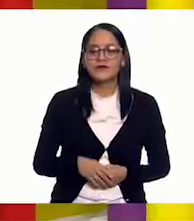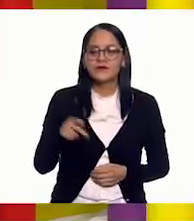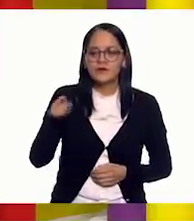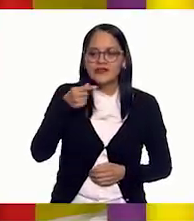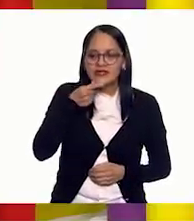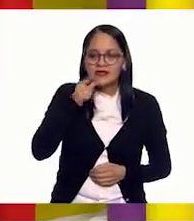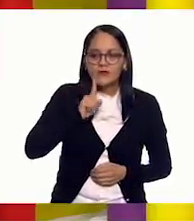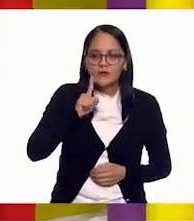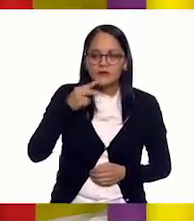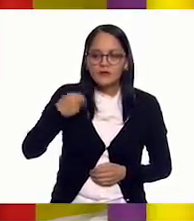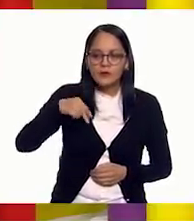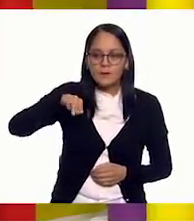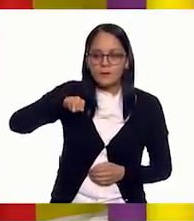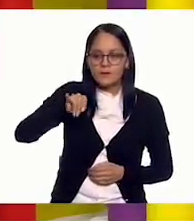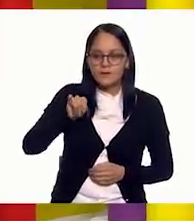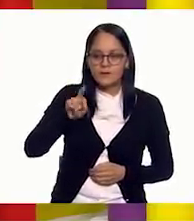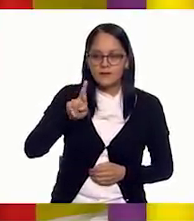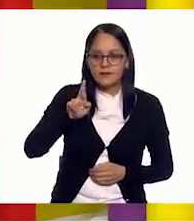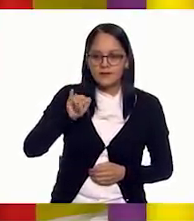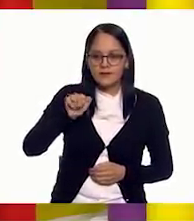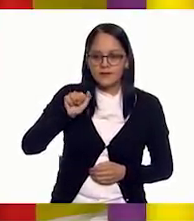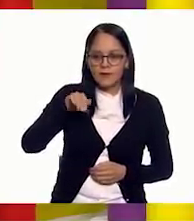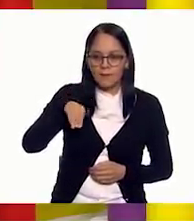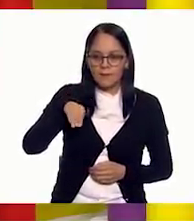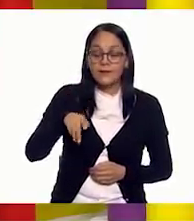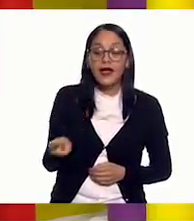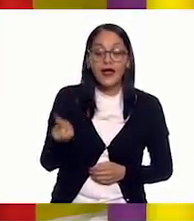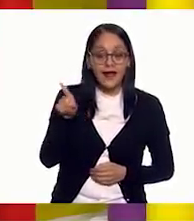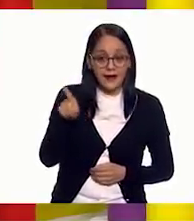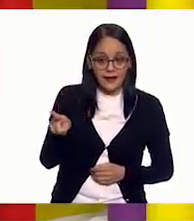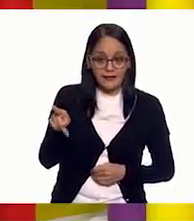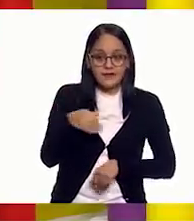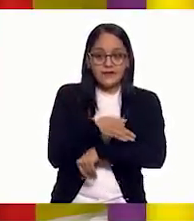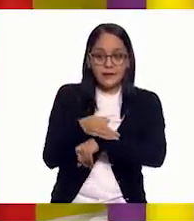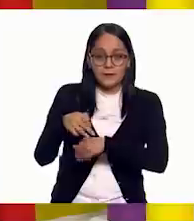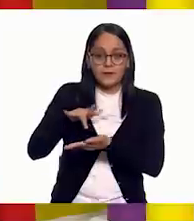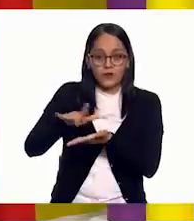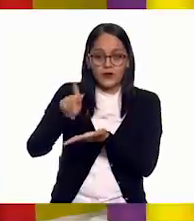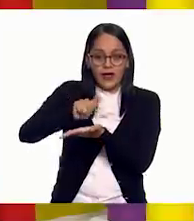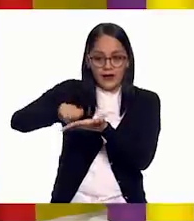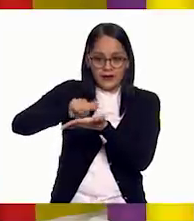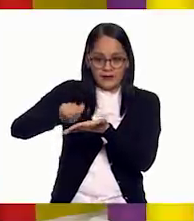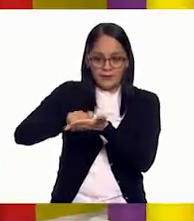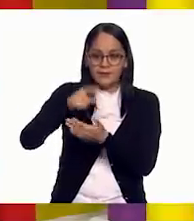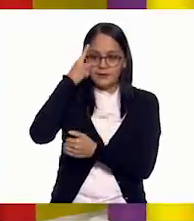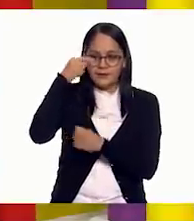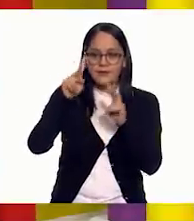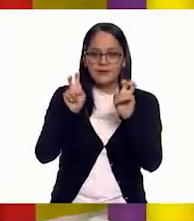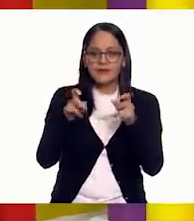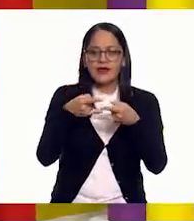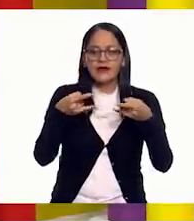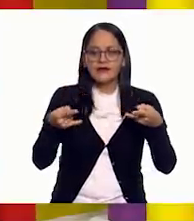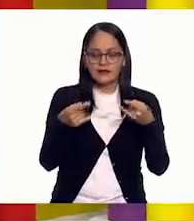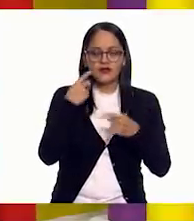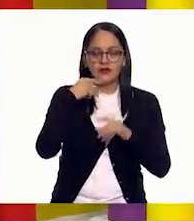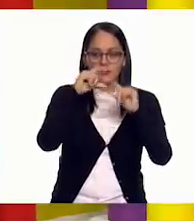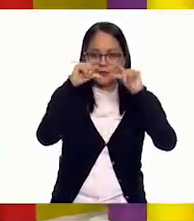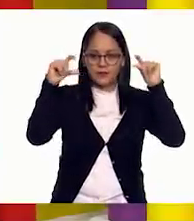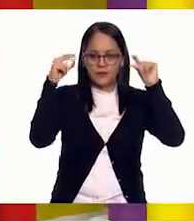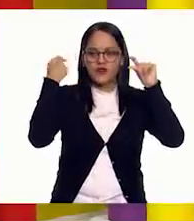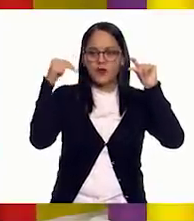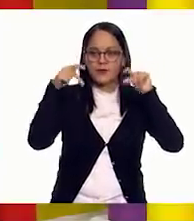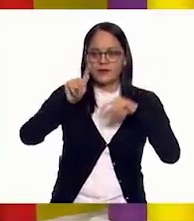Miriam escribió con la ayuda de sus familiares el título de nuestro cuento que se llama Topito